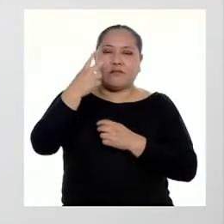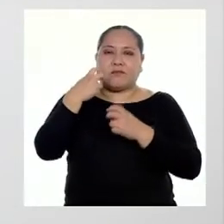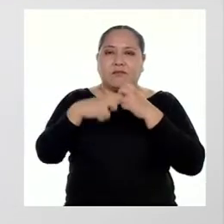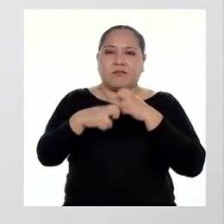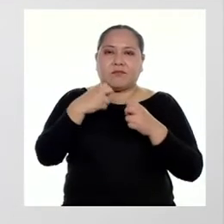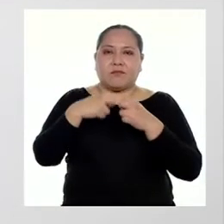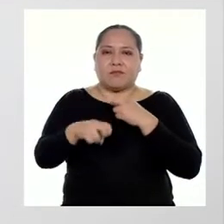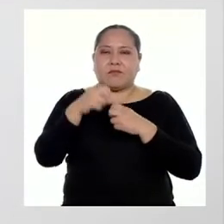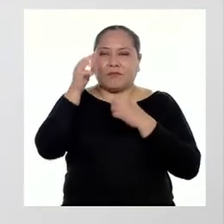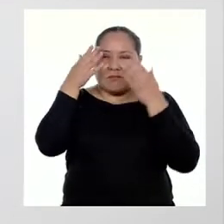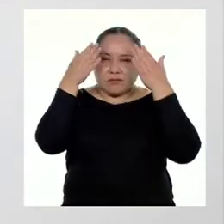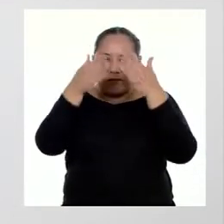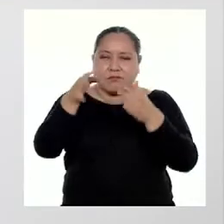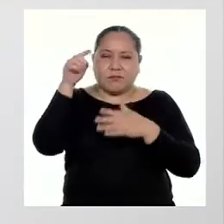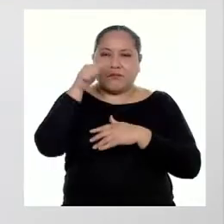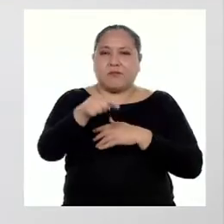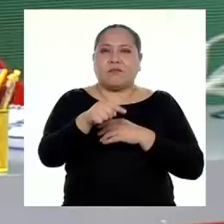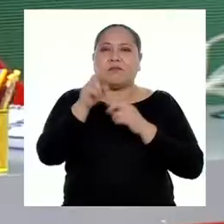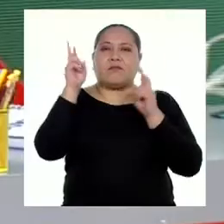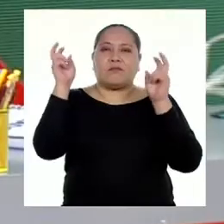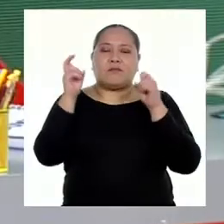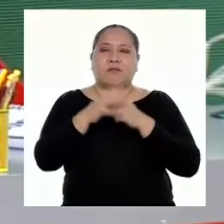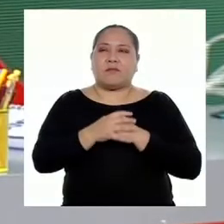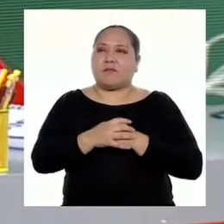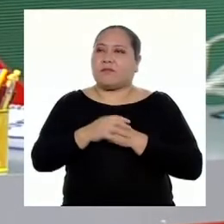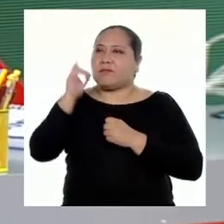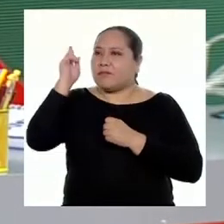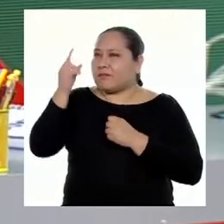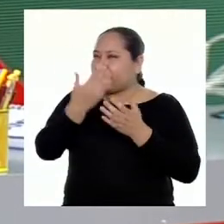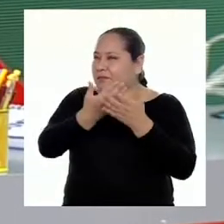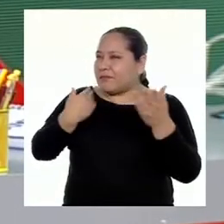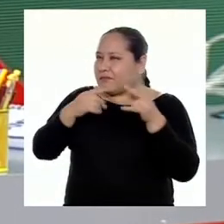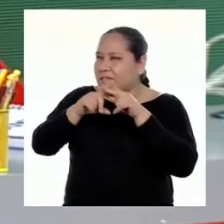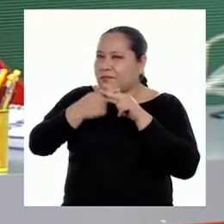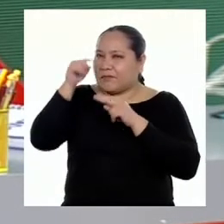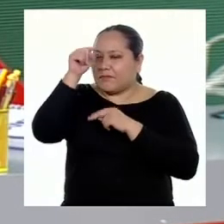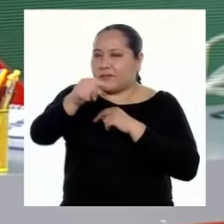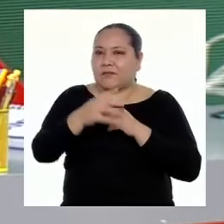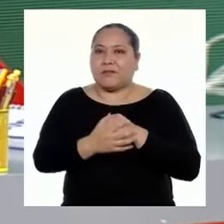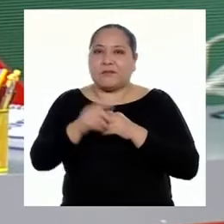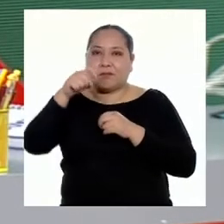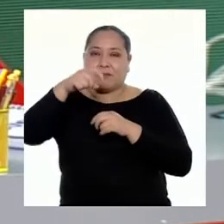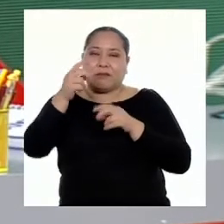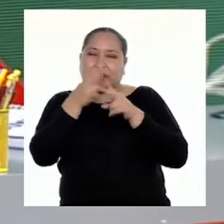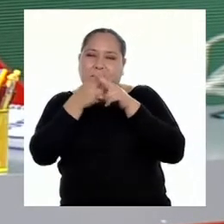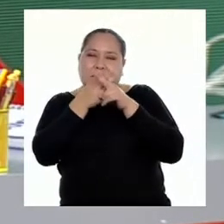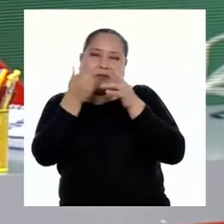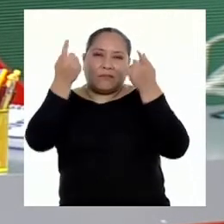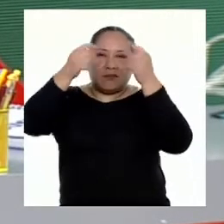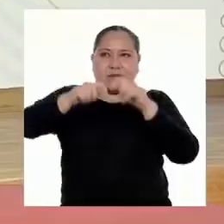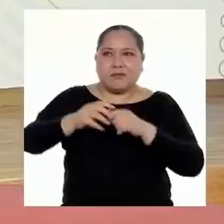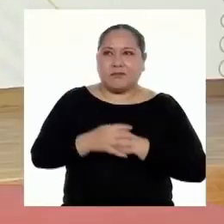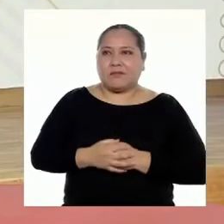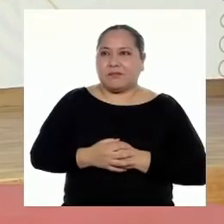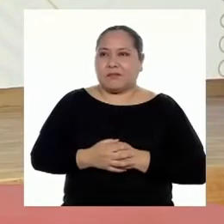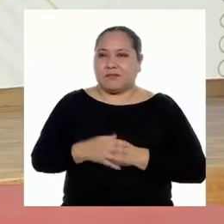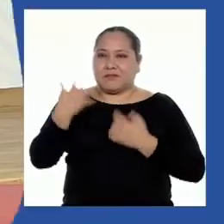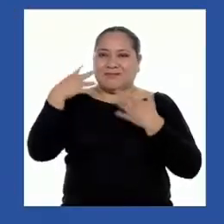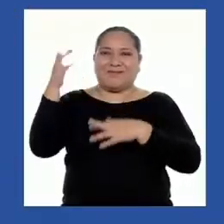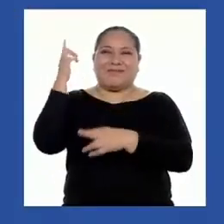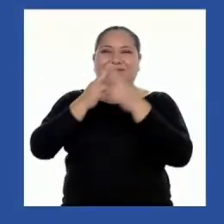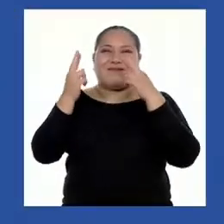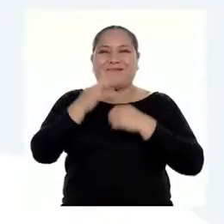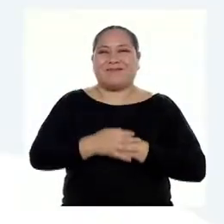que veremos trata justamente este tema. Profesora, antes de empezar con esto, tenemos que ir a una pequeña pausa. ¡Ya